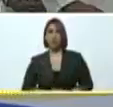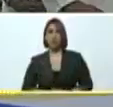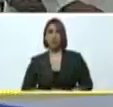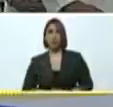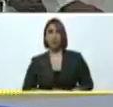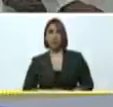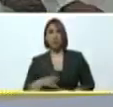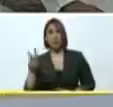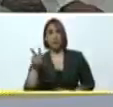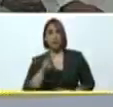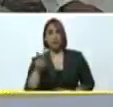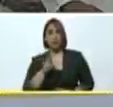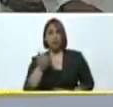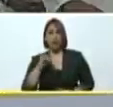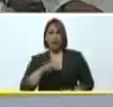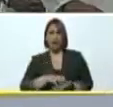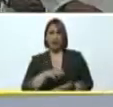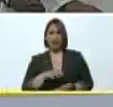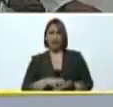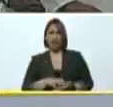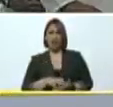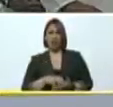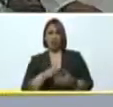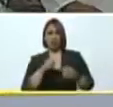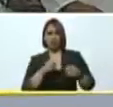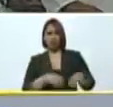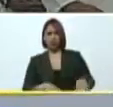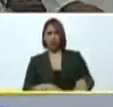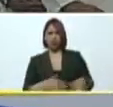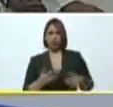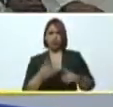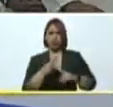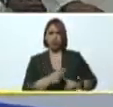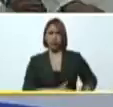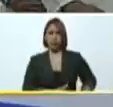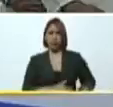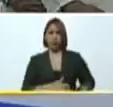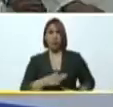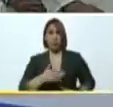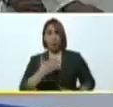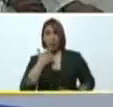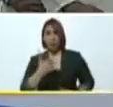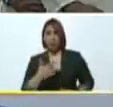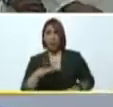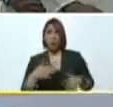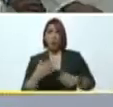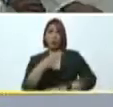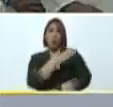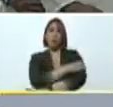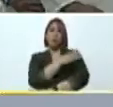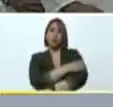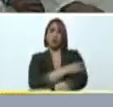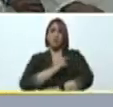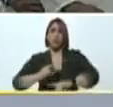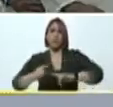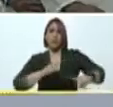Venezuela está en un estado de orfandad y lo puedo decir cuando la derecha ha gobernado